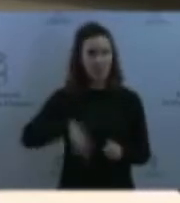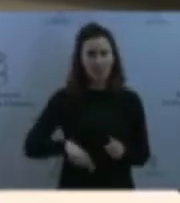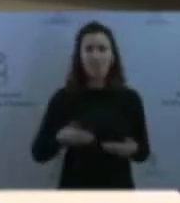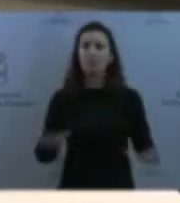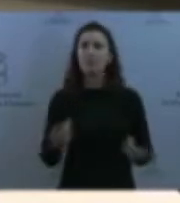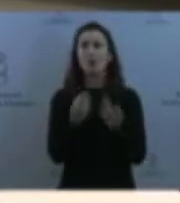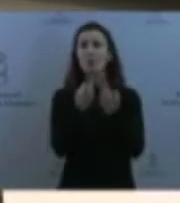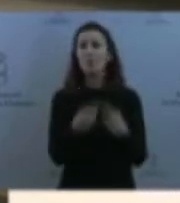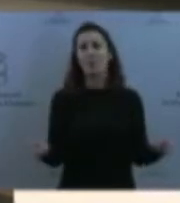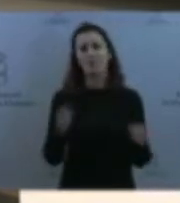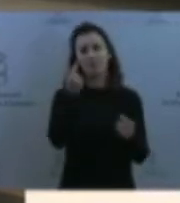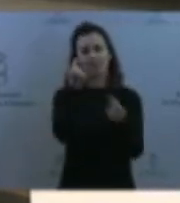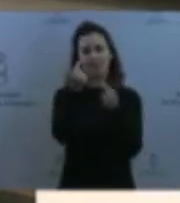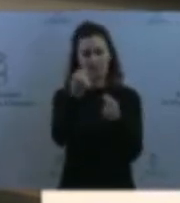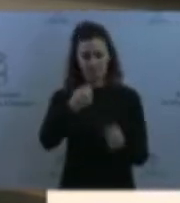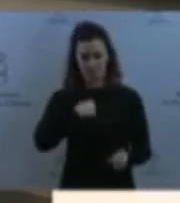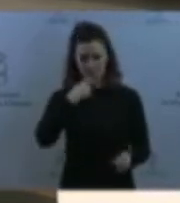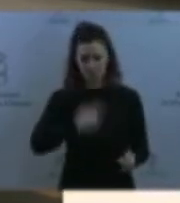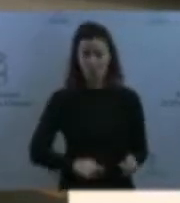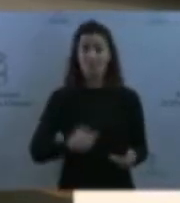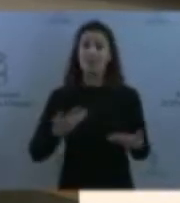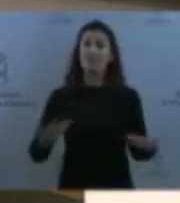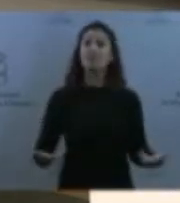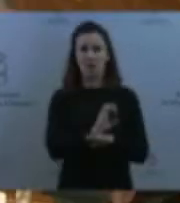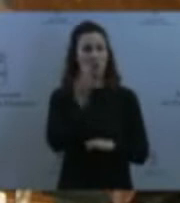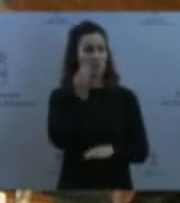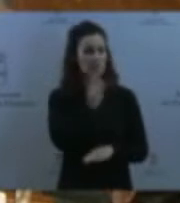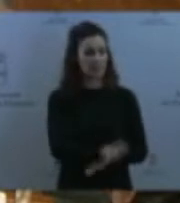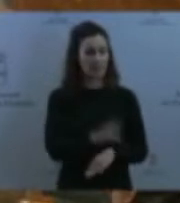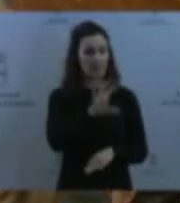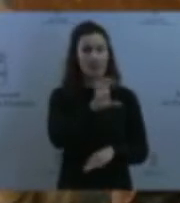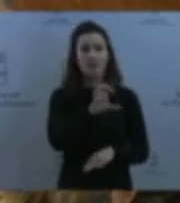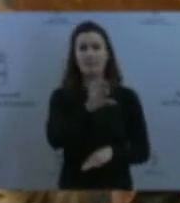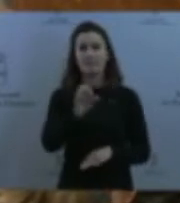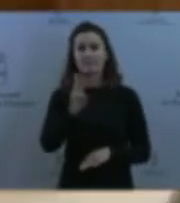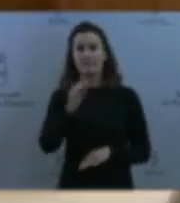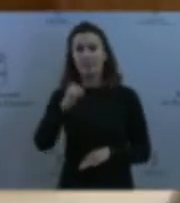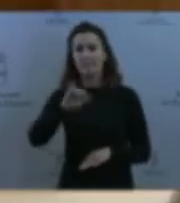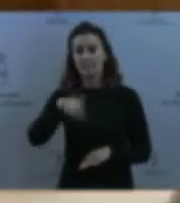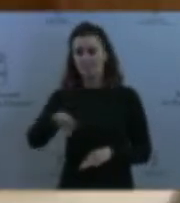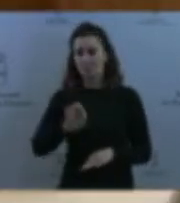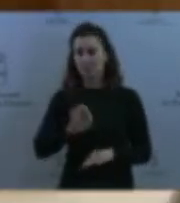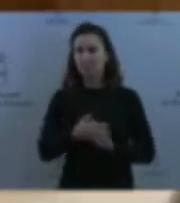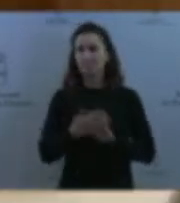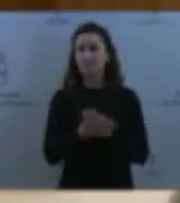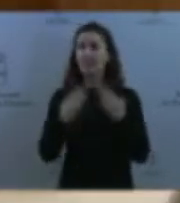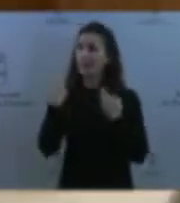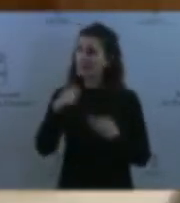dicho nombres de dispositivos, no entidades y no lugares. Gracias, presidente. Pues, bueno, sí, decía